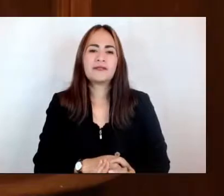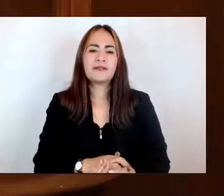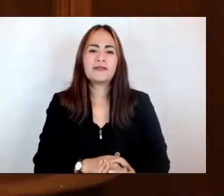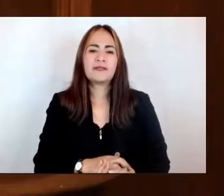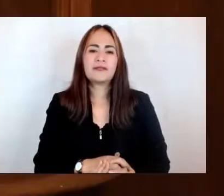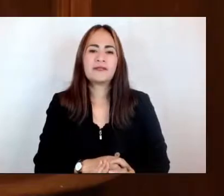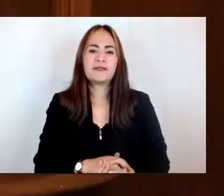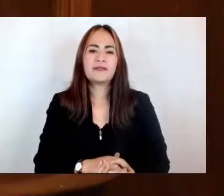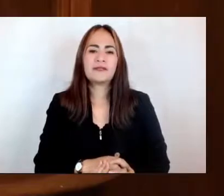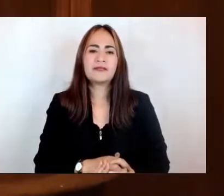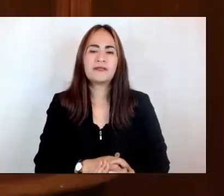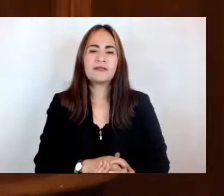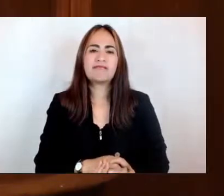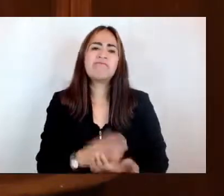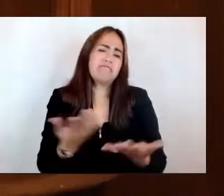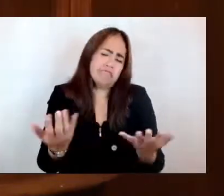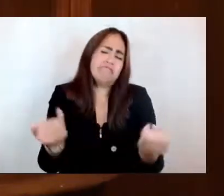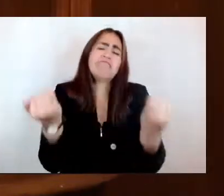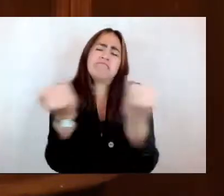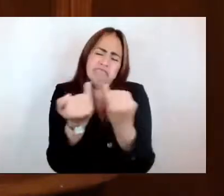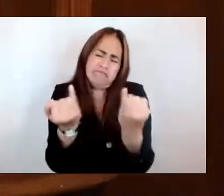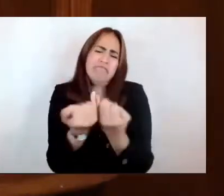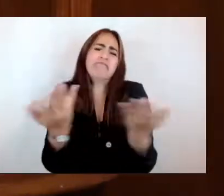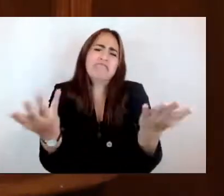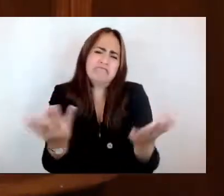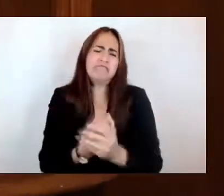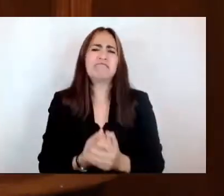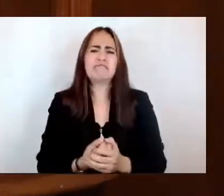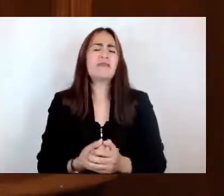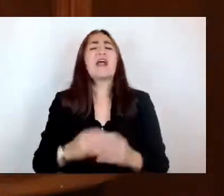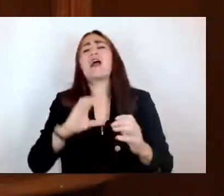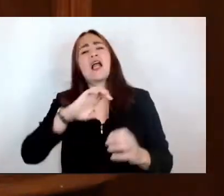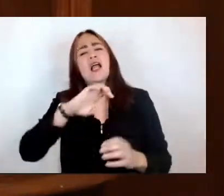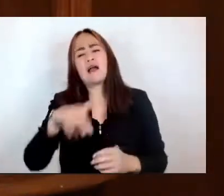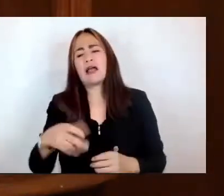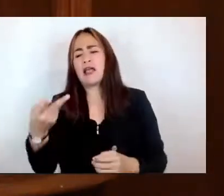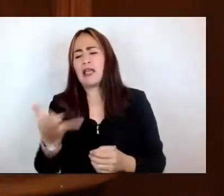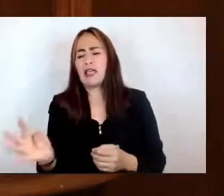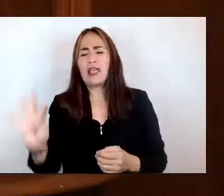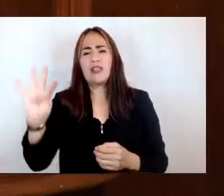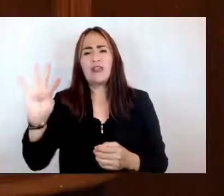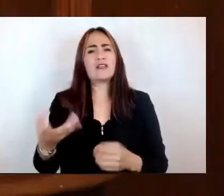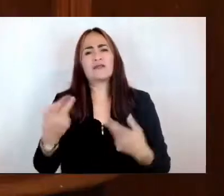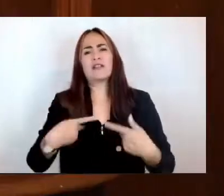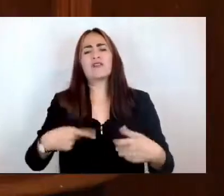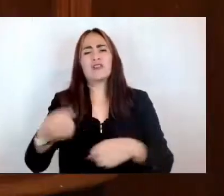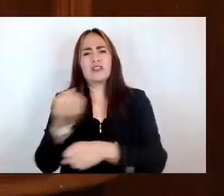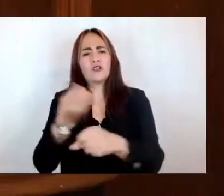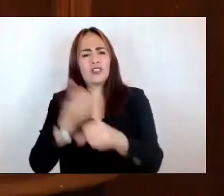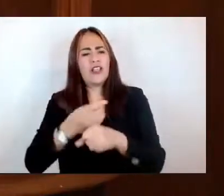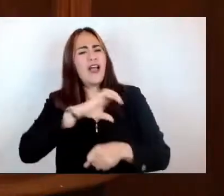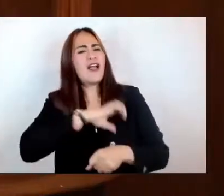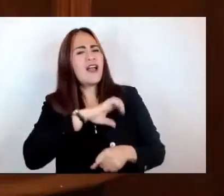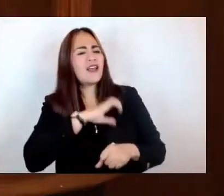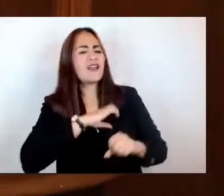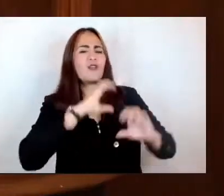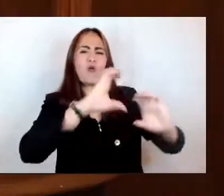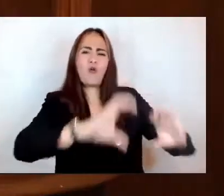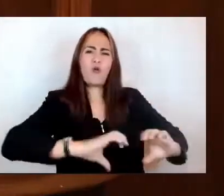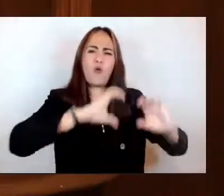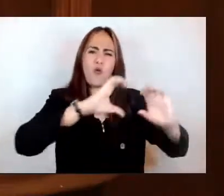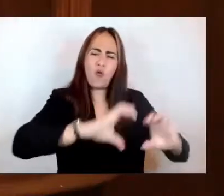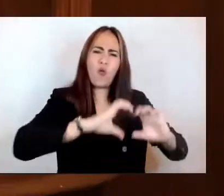Y por qué no decirlo, del cariño y cuidado de una sociedad. Hoy,